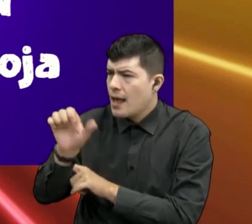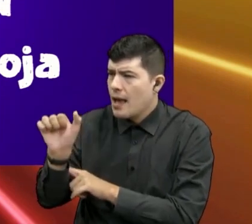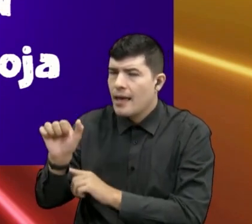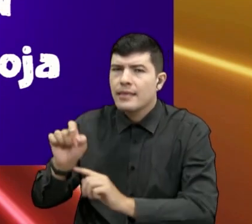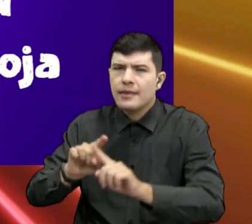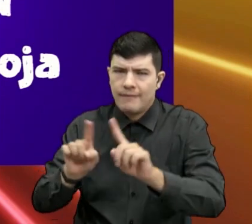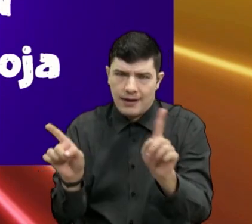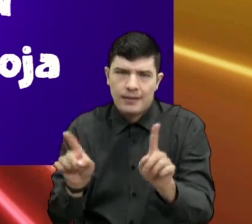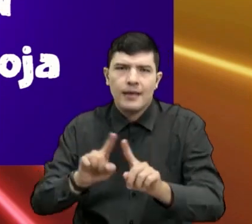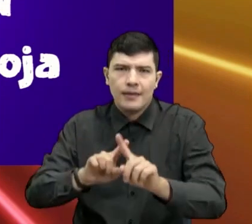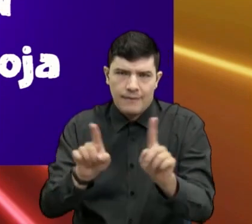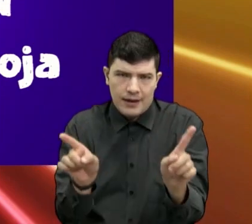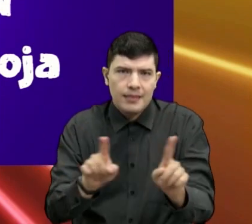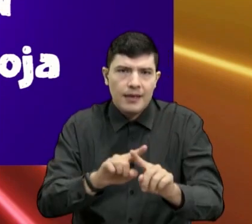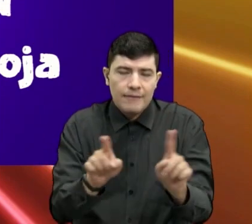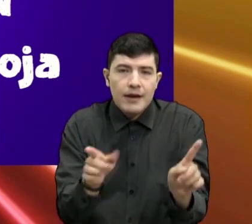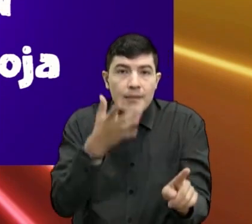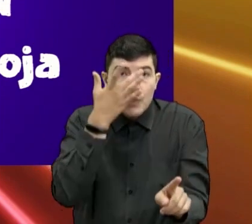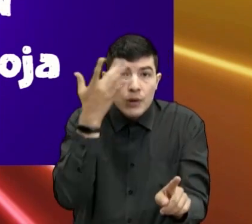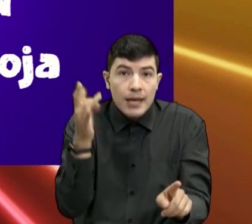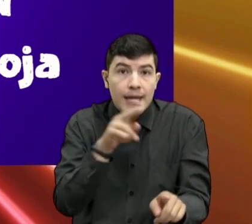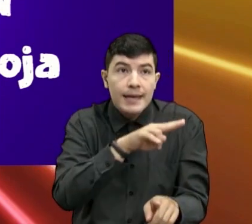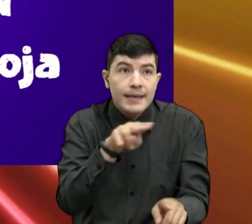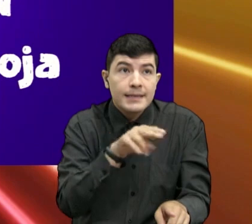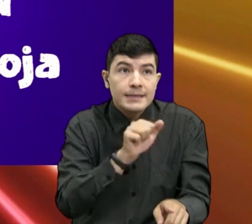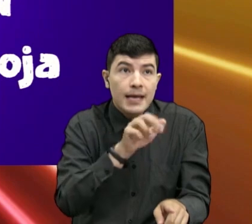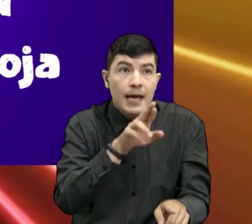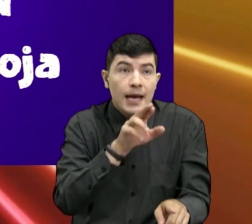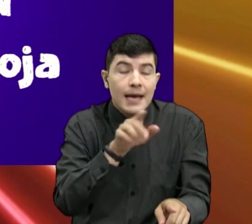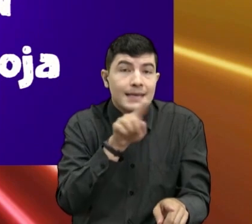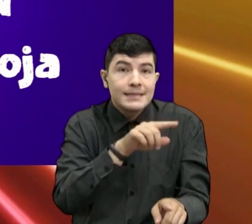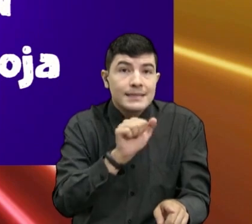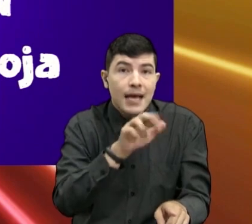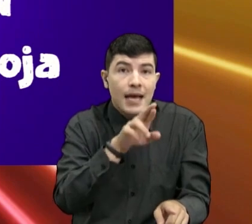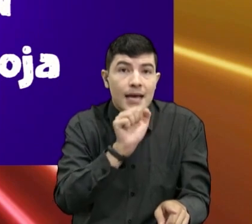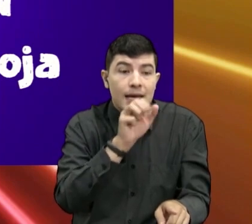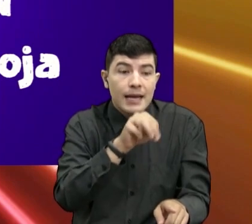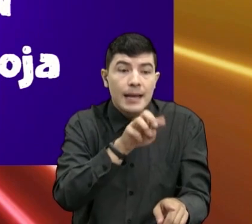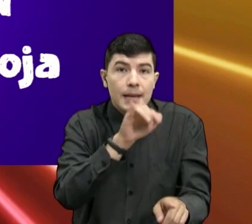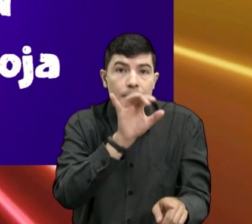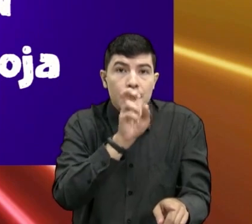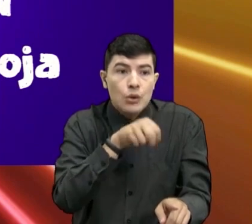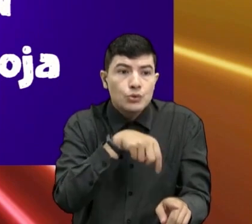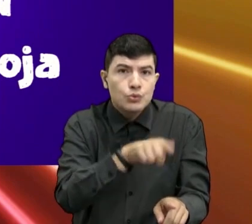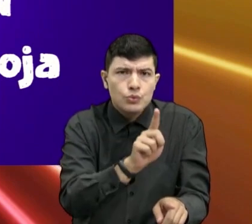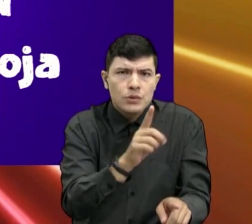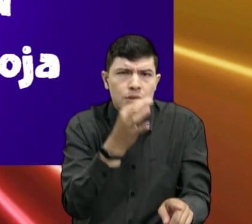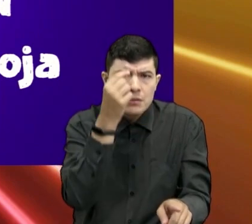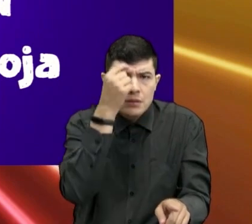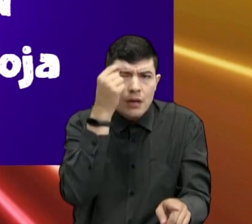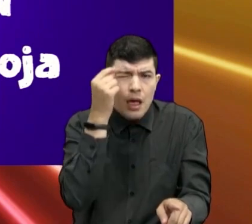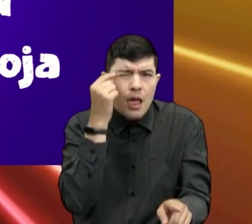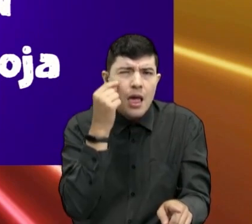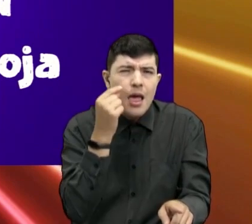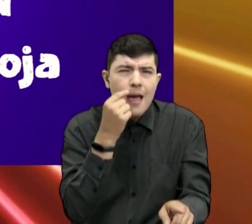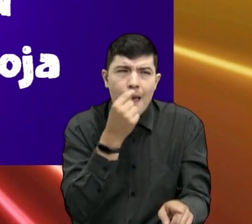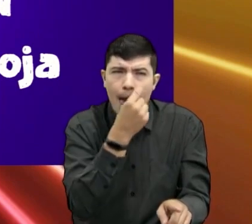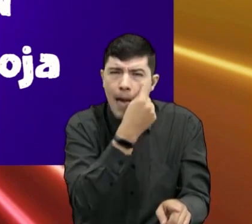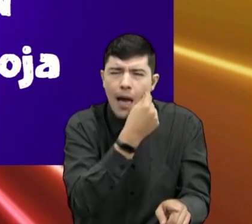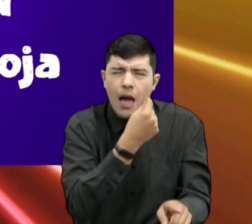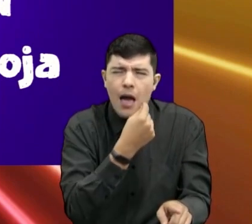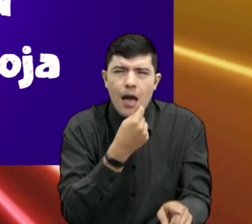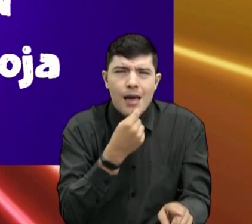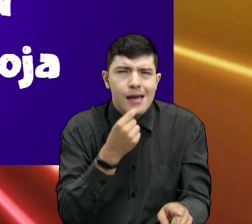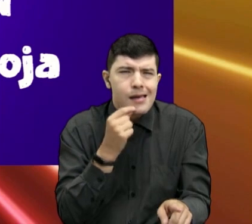Ella se diferencian en algo. ¿Por qué? Porque el sarampión, el sarampión es unas manchas que empiezan a nacer, que empiezan a salir, perdón,